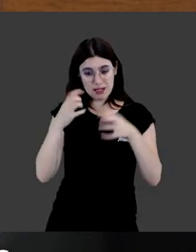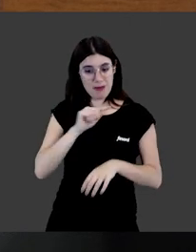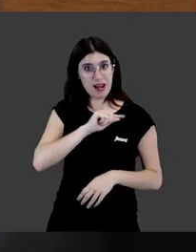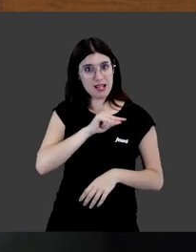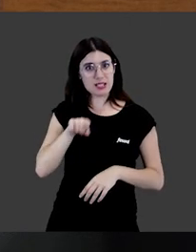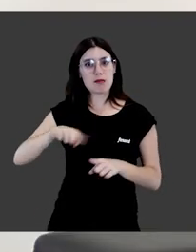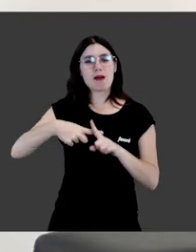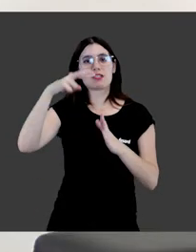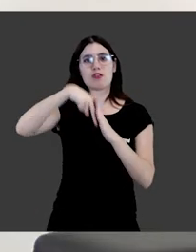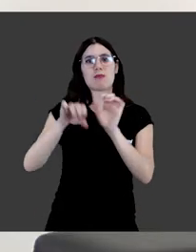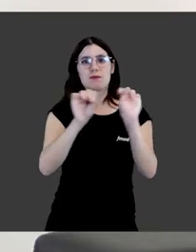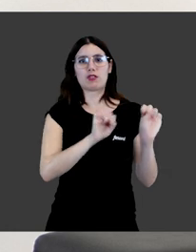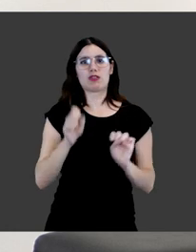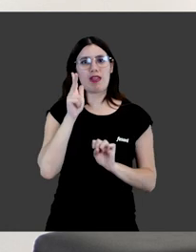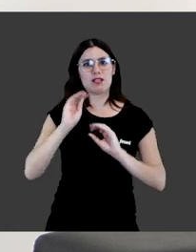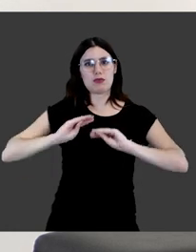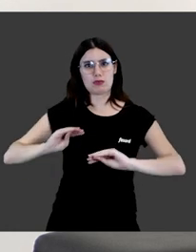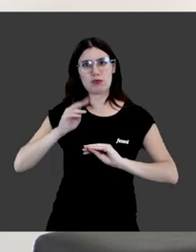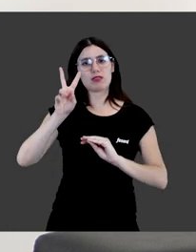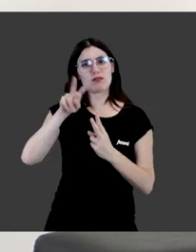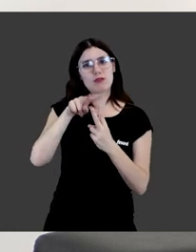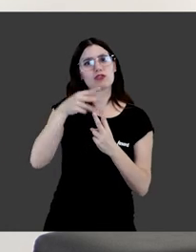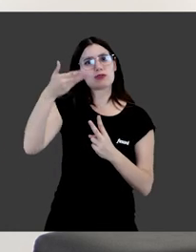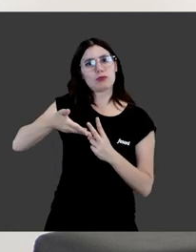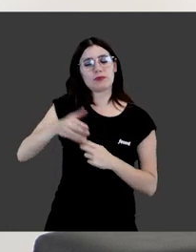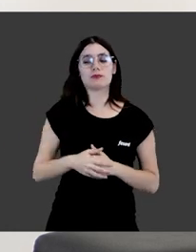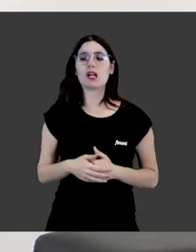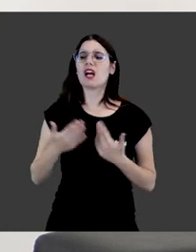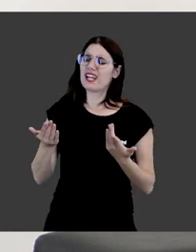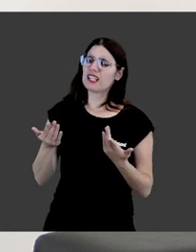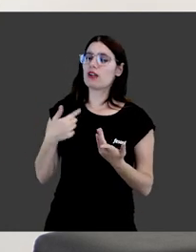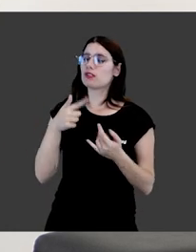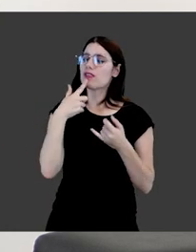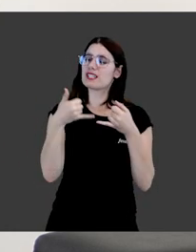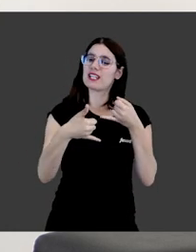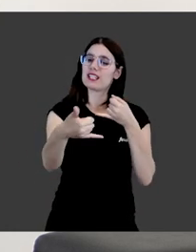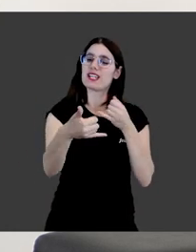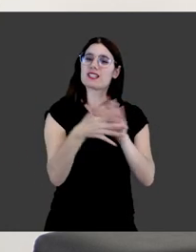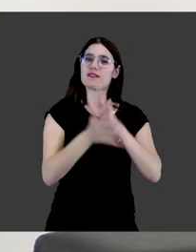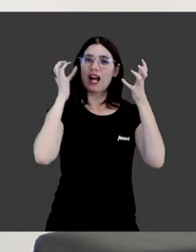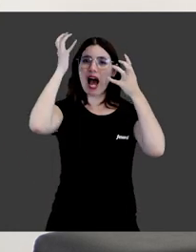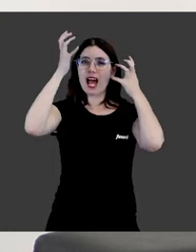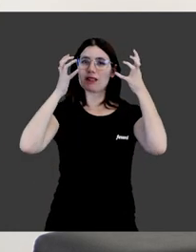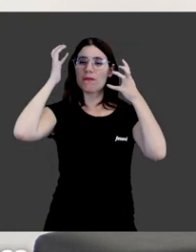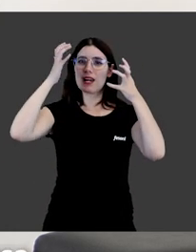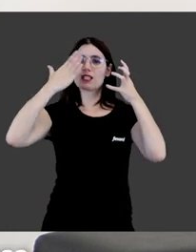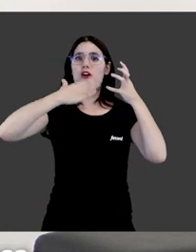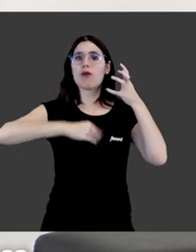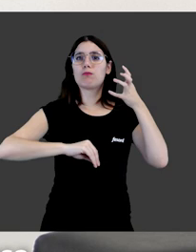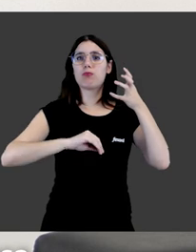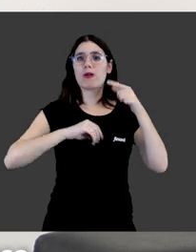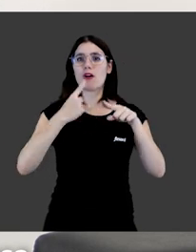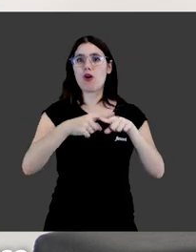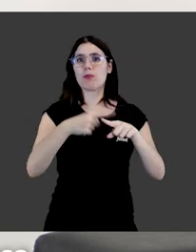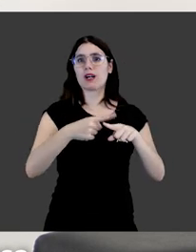animales y por esas normas protectoras de sus derechos. Y en esta misma línea los animales pueden